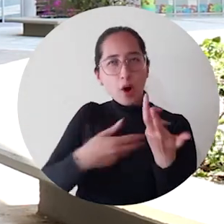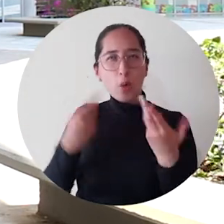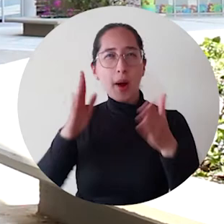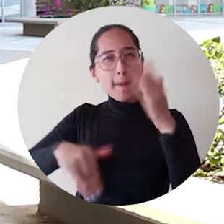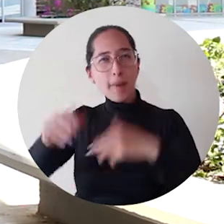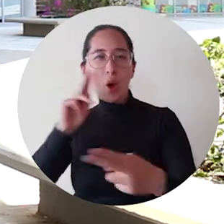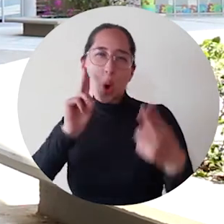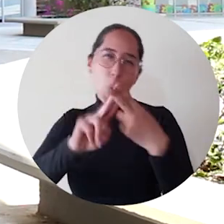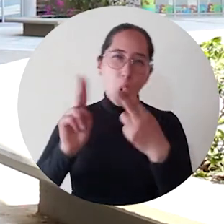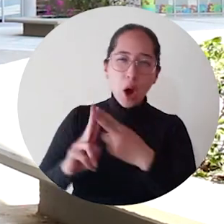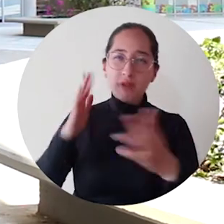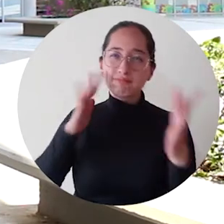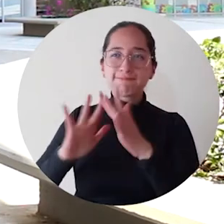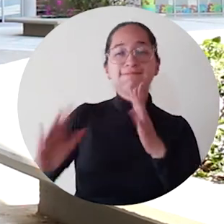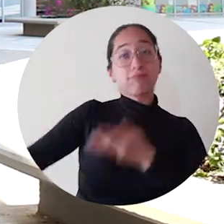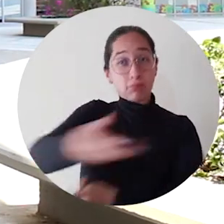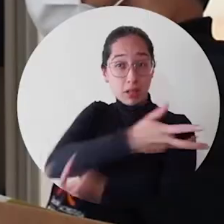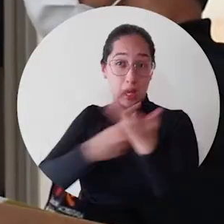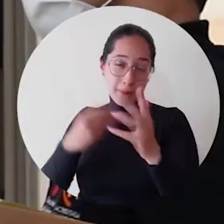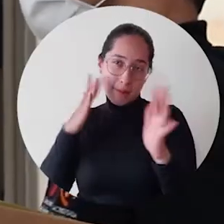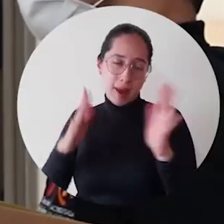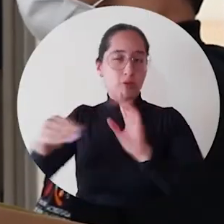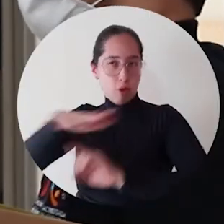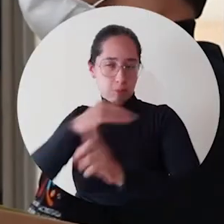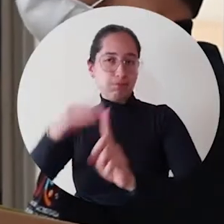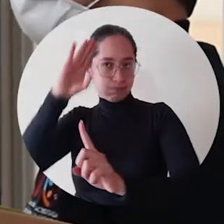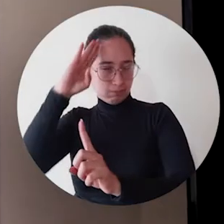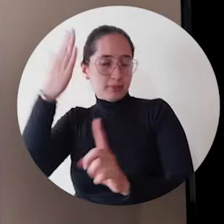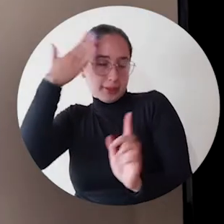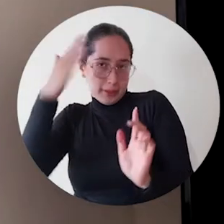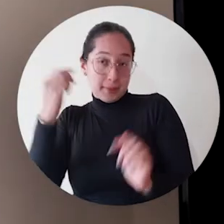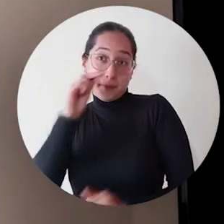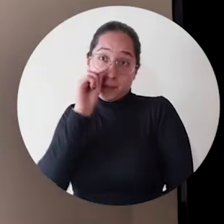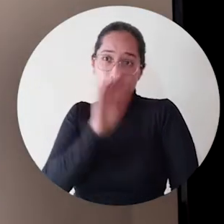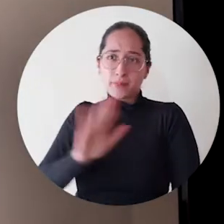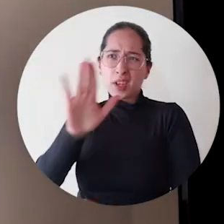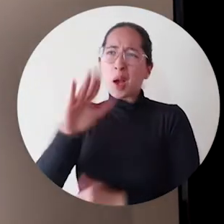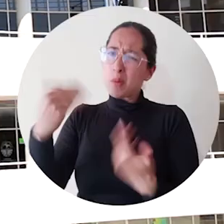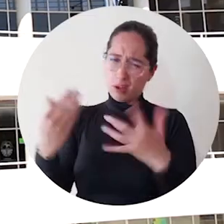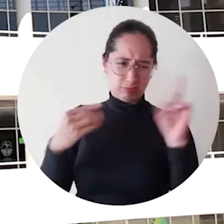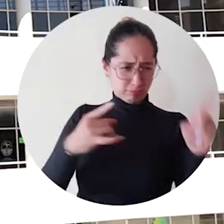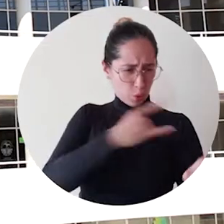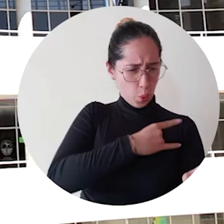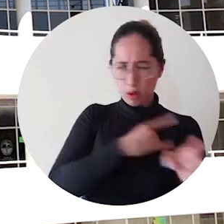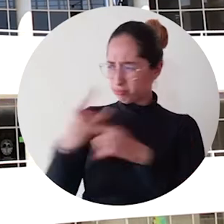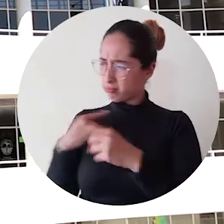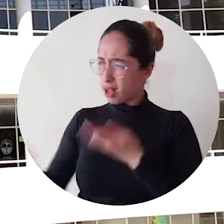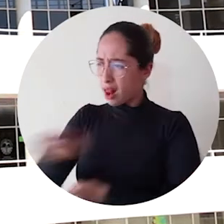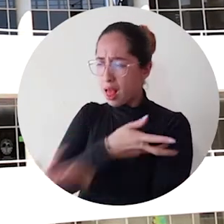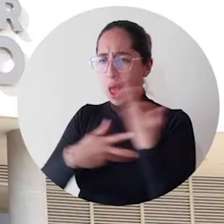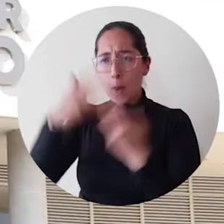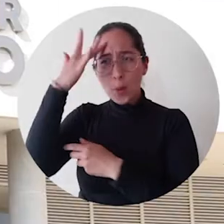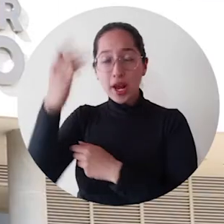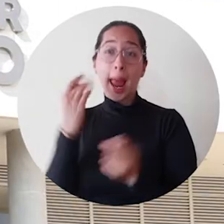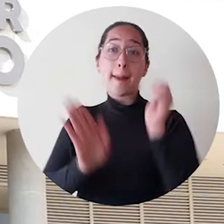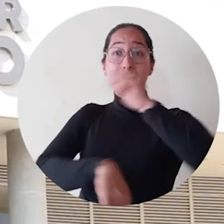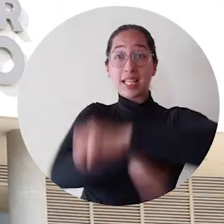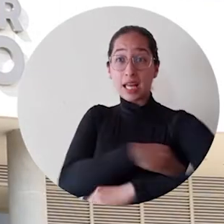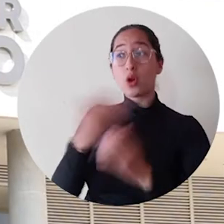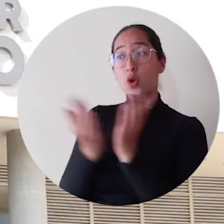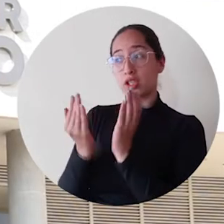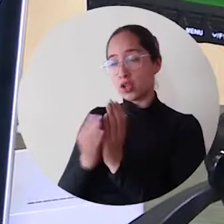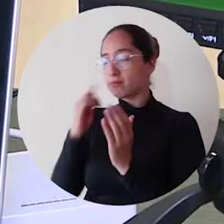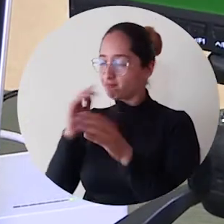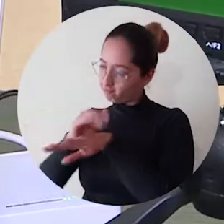en el entorno ya nacional. Esta reunión surgió por la recomendación del Ministerio de Educación a la Universidad del Tolima